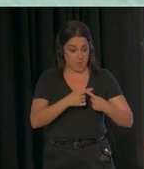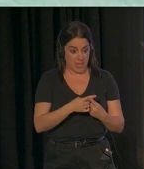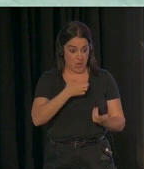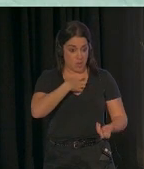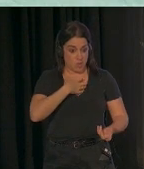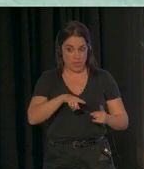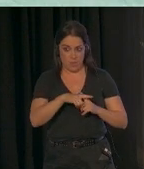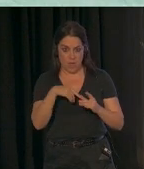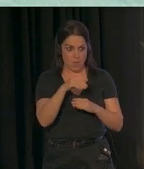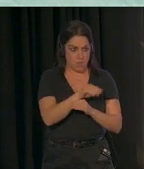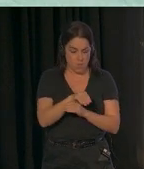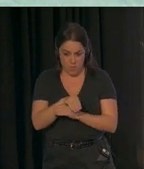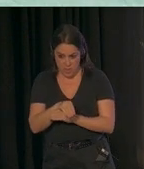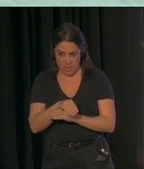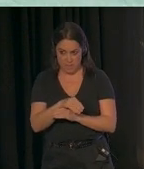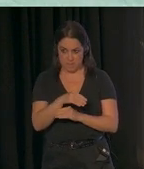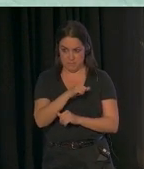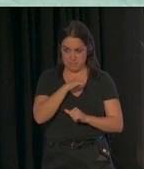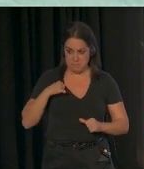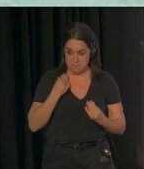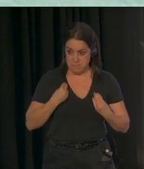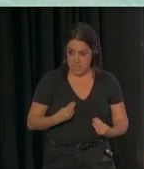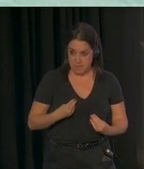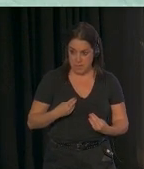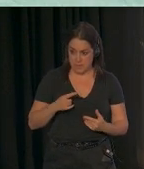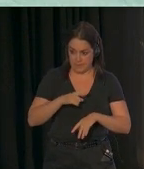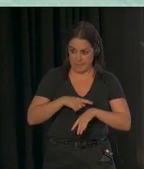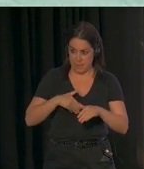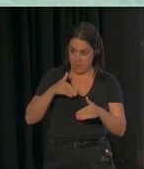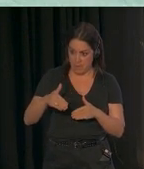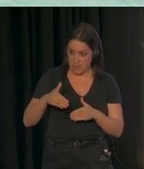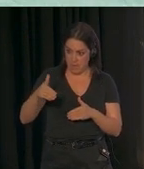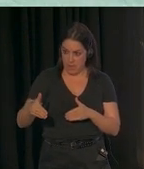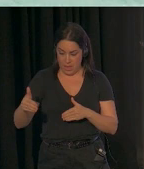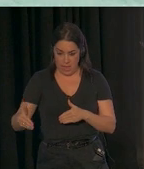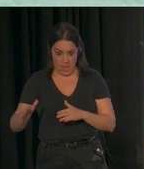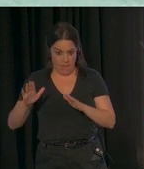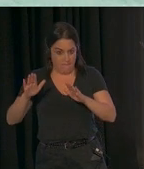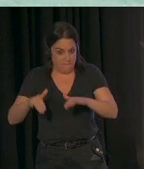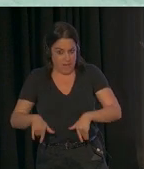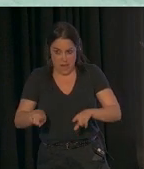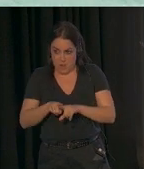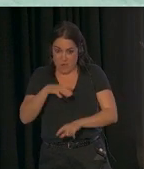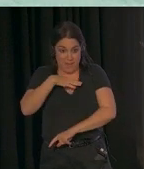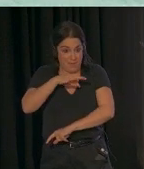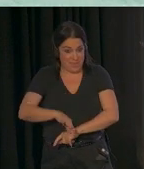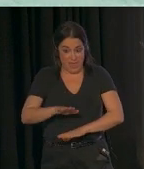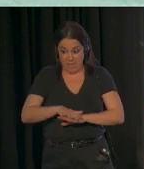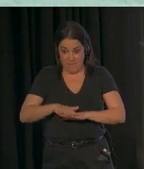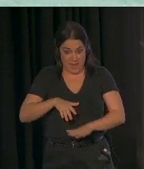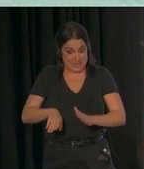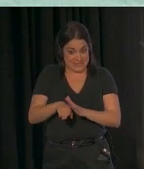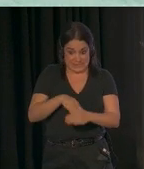de cuidarse ellas mismas, a largo plazo no van a tener capacidad para hacer lo que tienen que hacer por el niño o por la niña. Así que saber